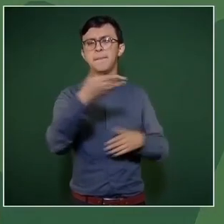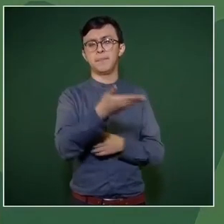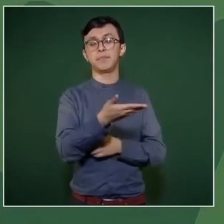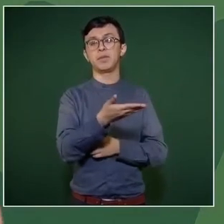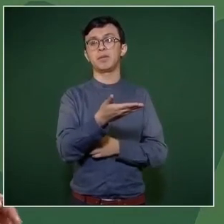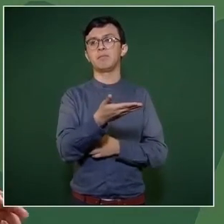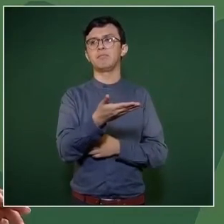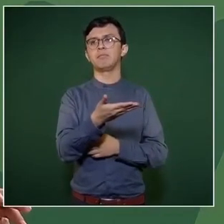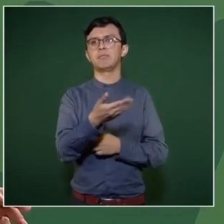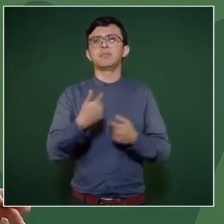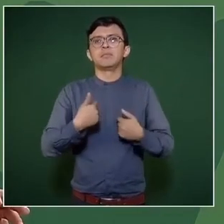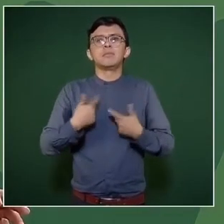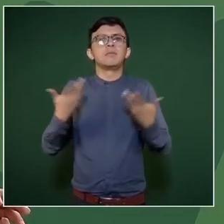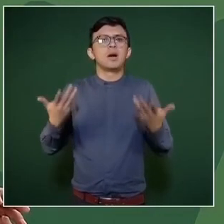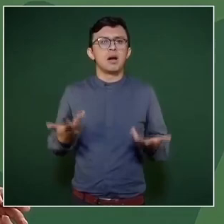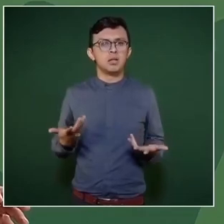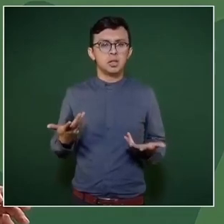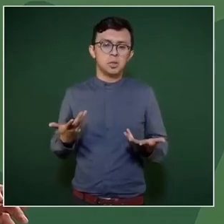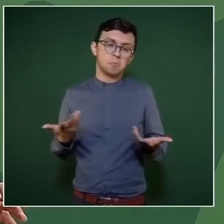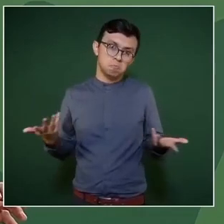pues lo único que queda